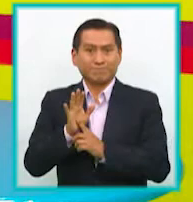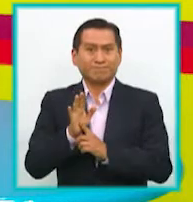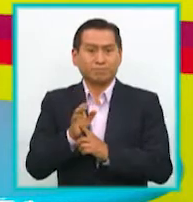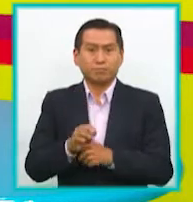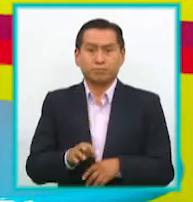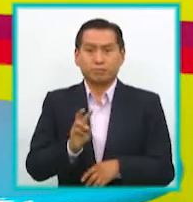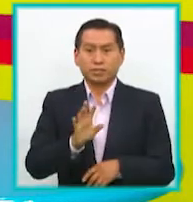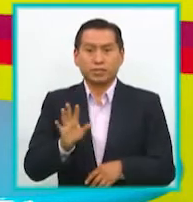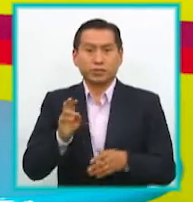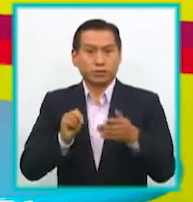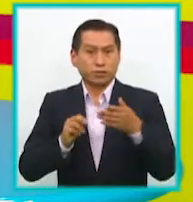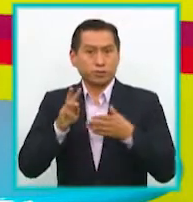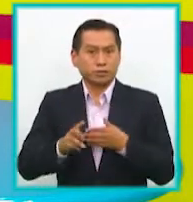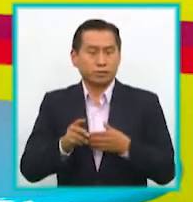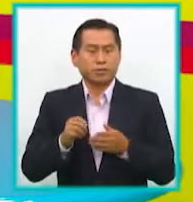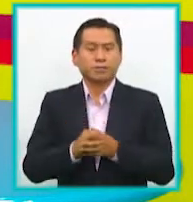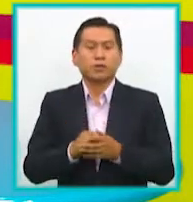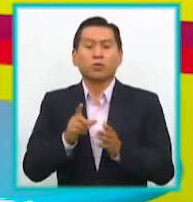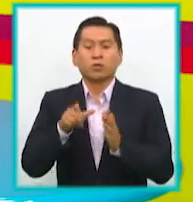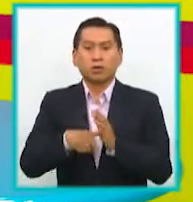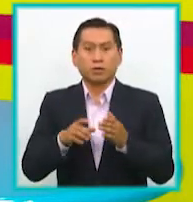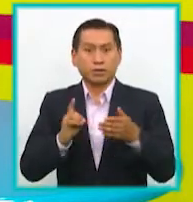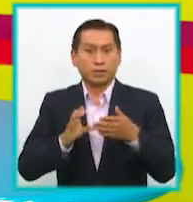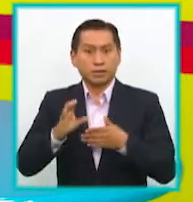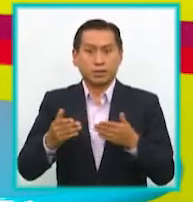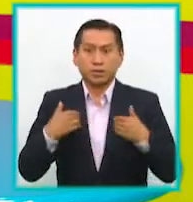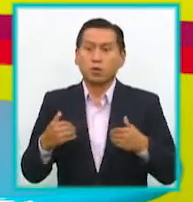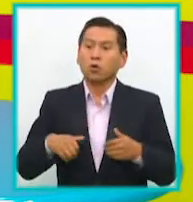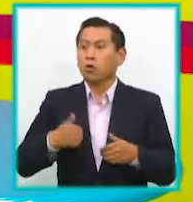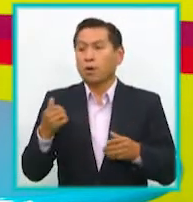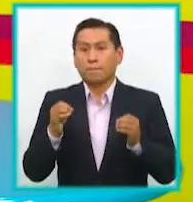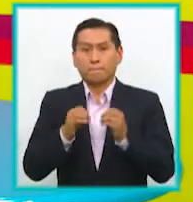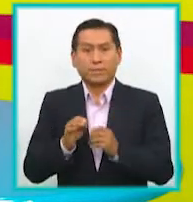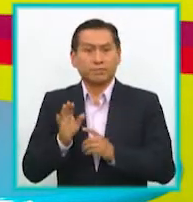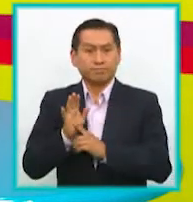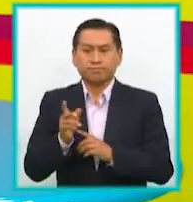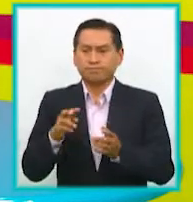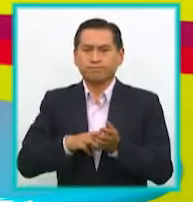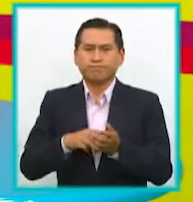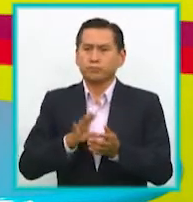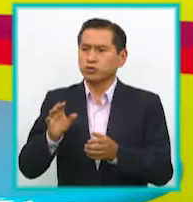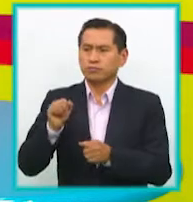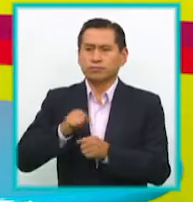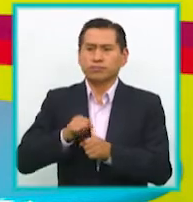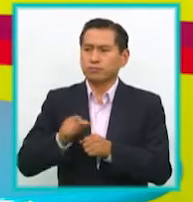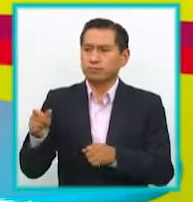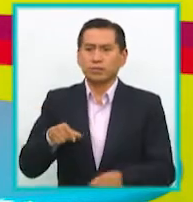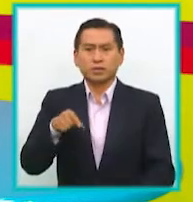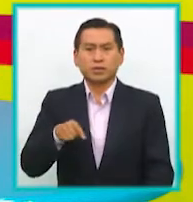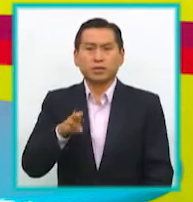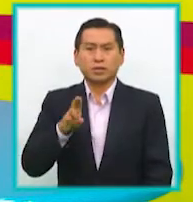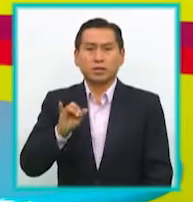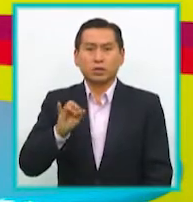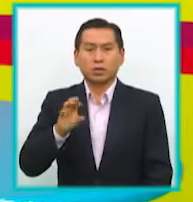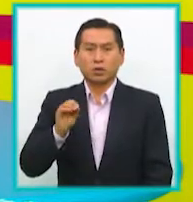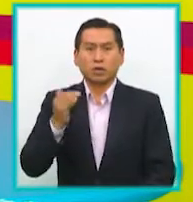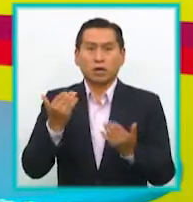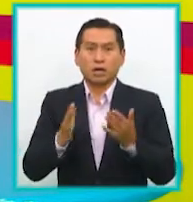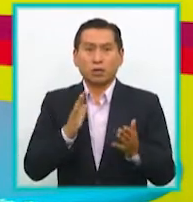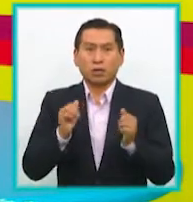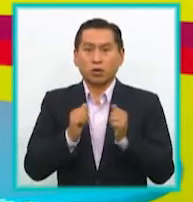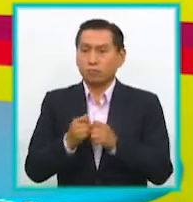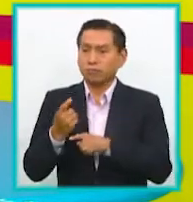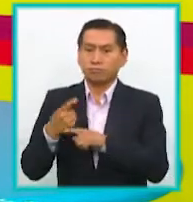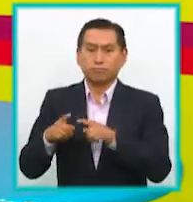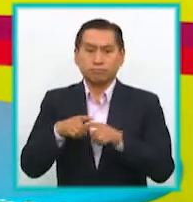25 de noviembre, luego en diciembre tendremos otro estreno más que tiene que ver con el trabajo de Kiro Russo, así es que vamos a conversar con cada